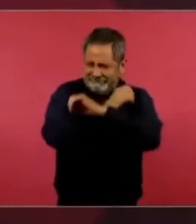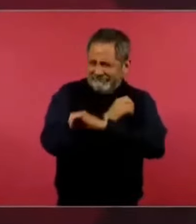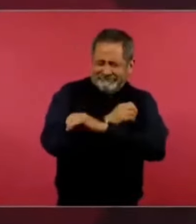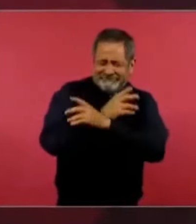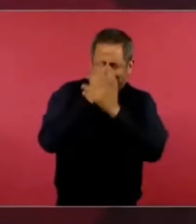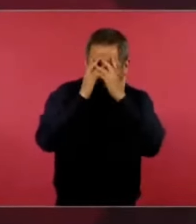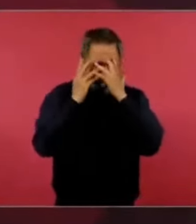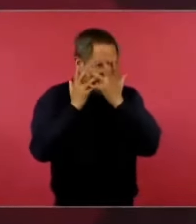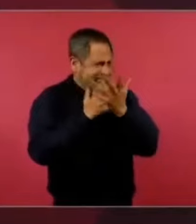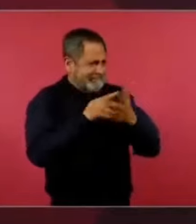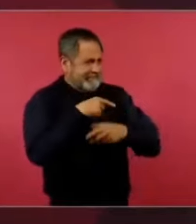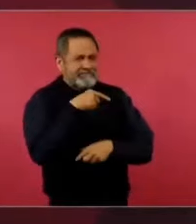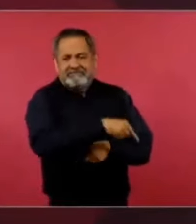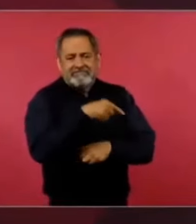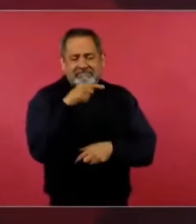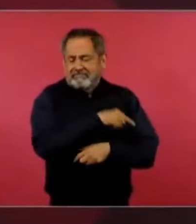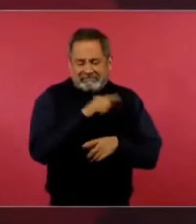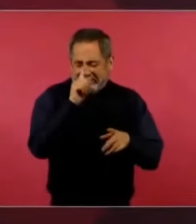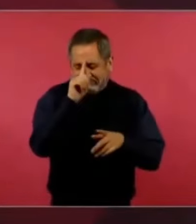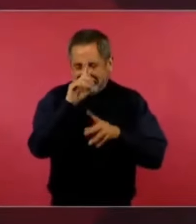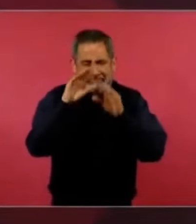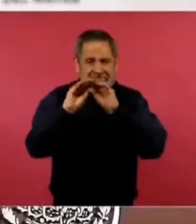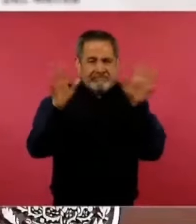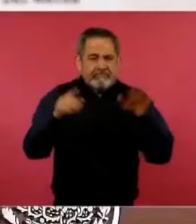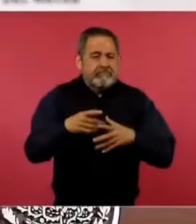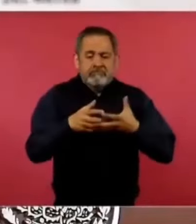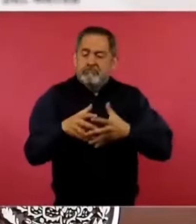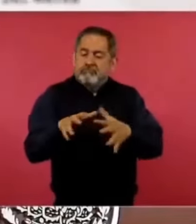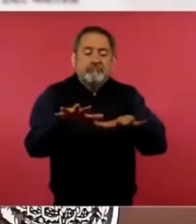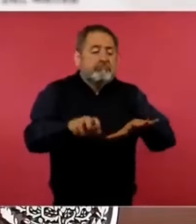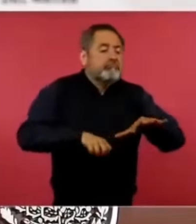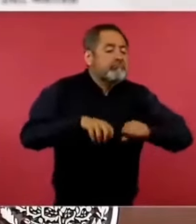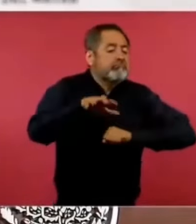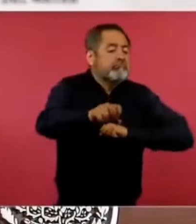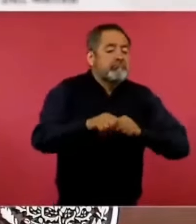defendiendo nada más el dinero, lo material.